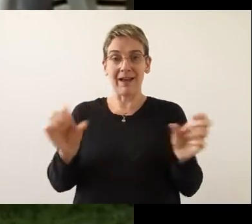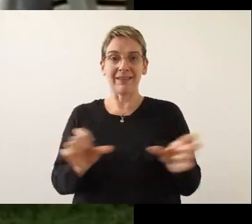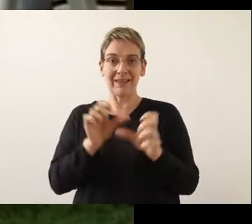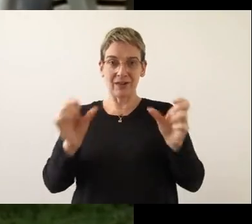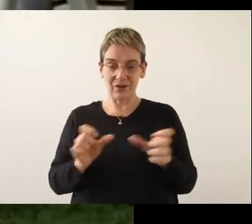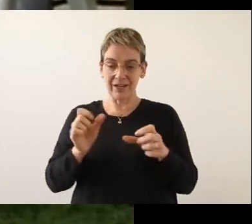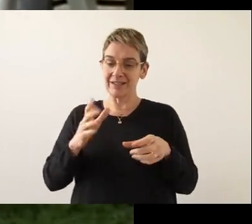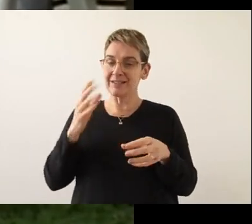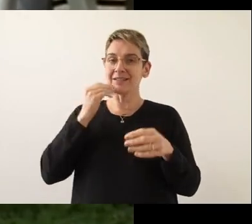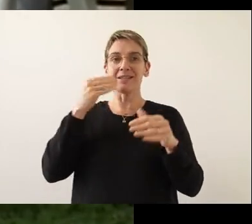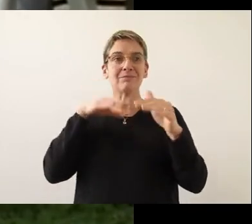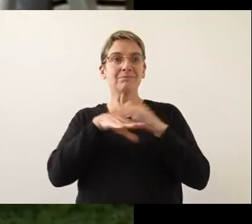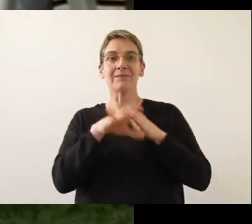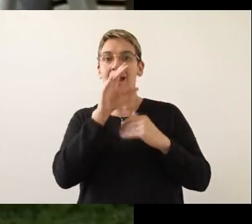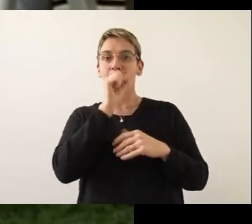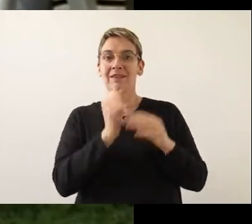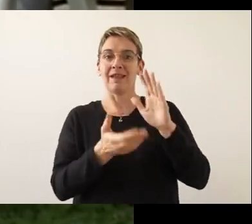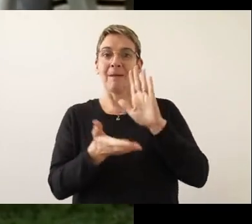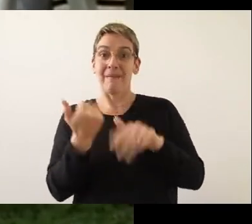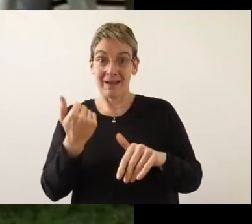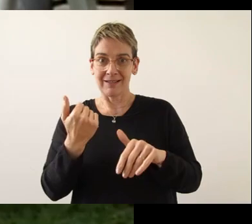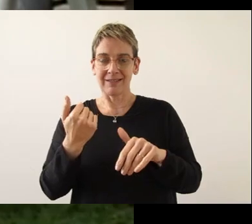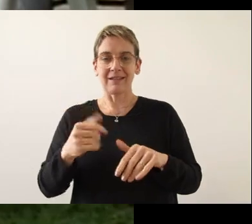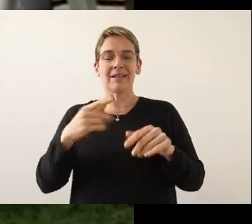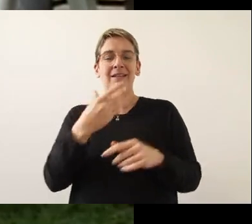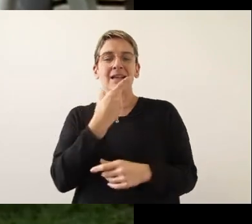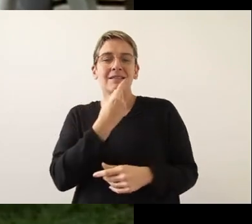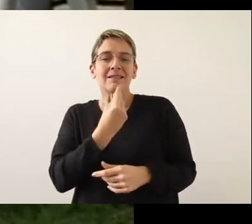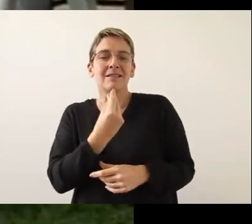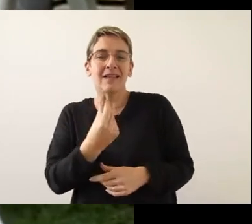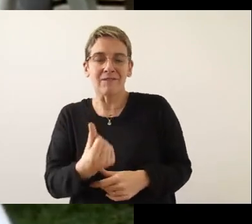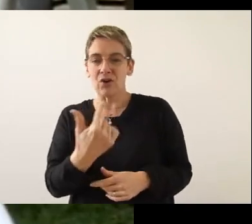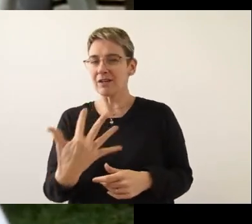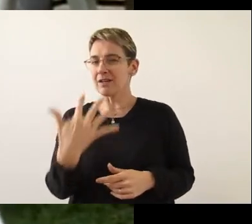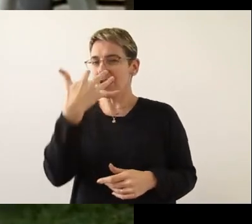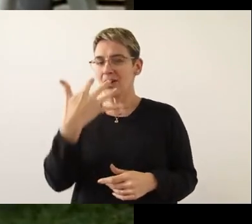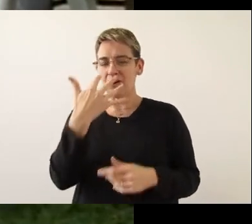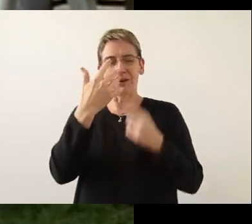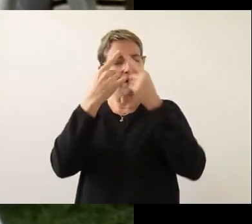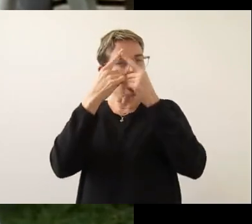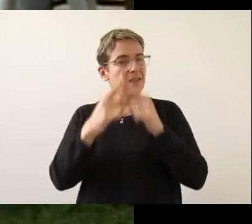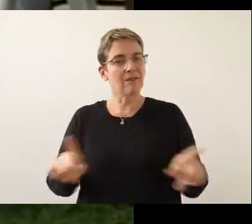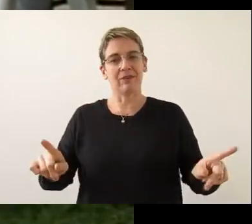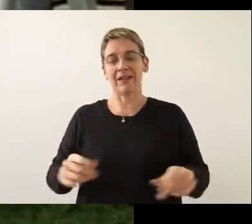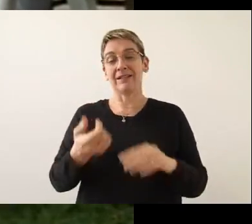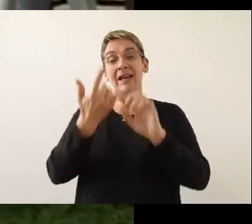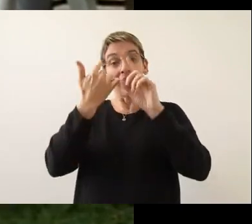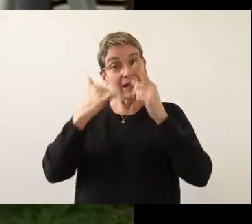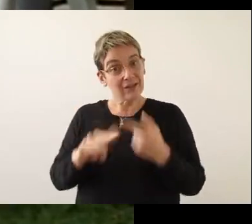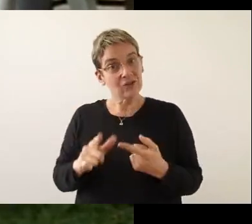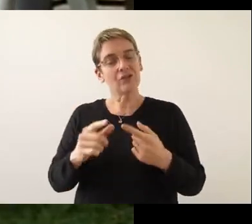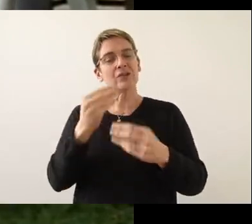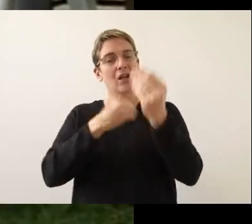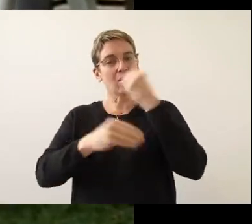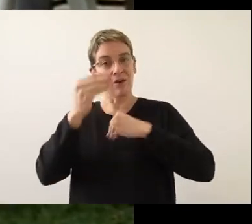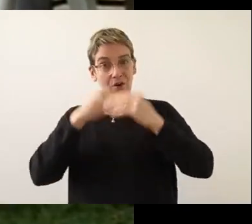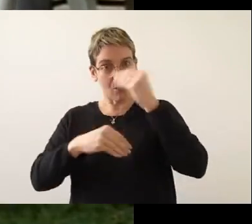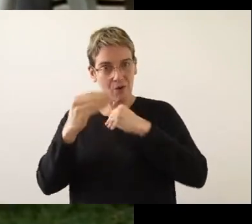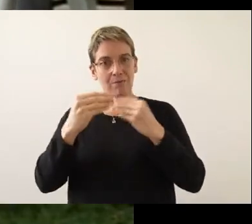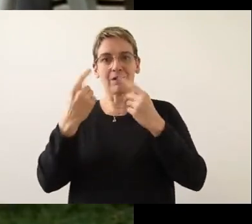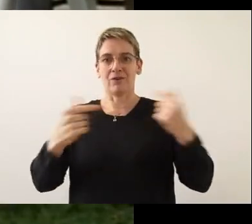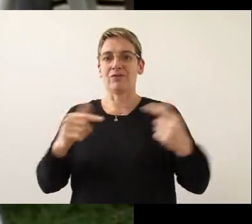nutrientes se conservan más y el sabor y el olor es totalmente diferente por eso